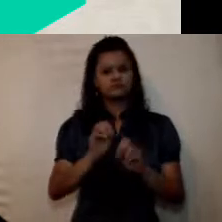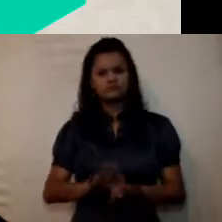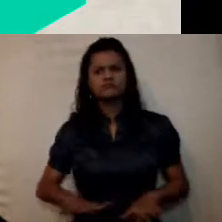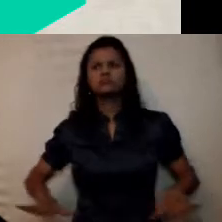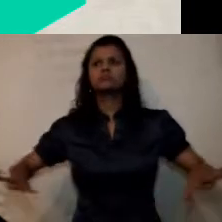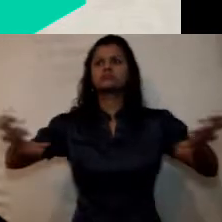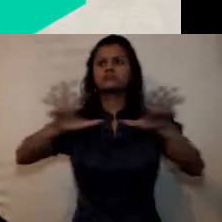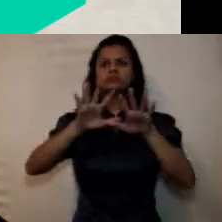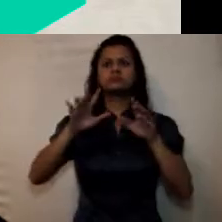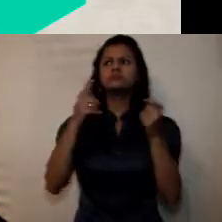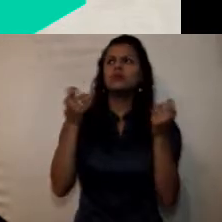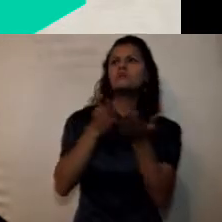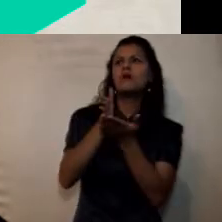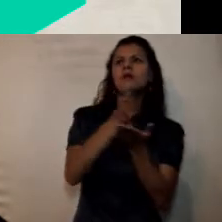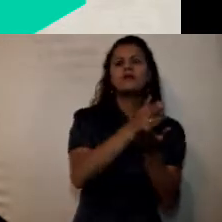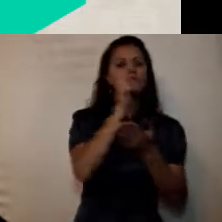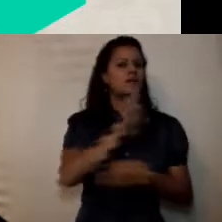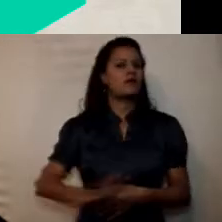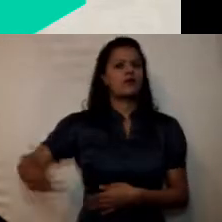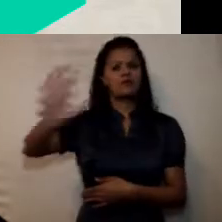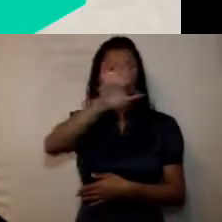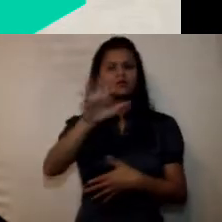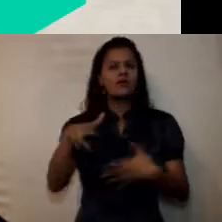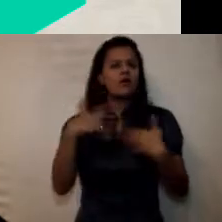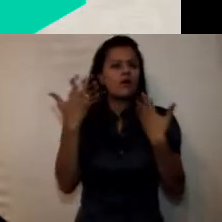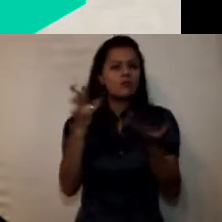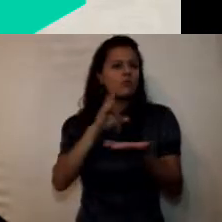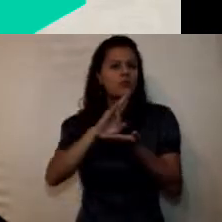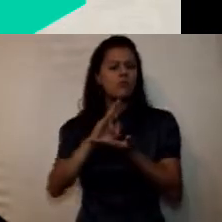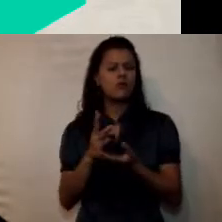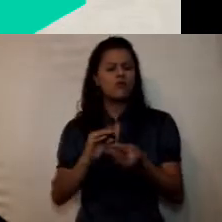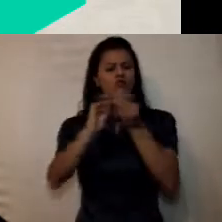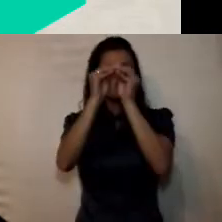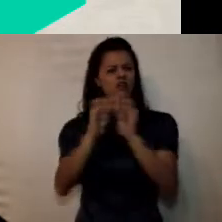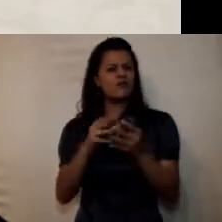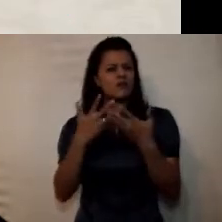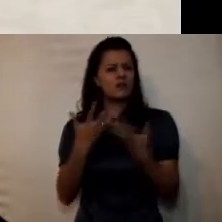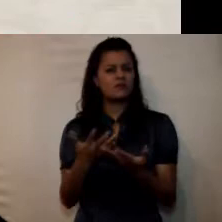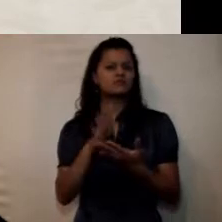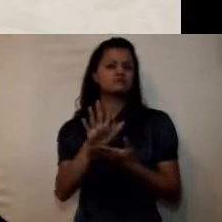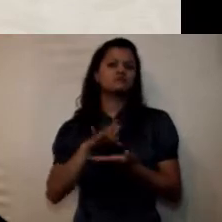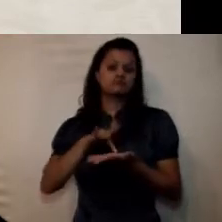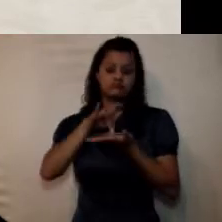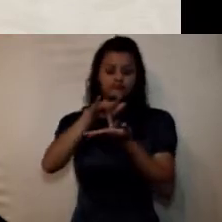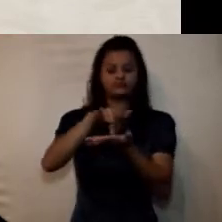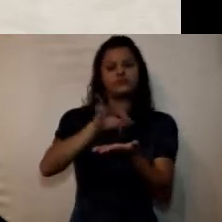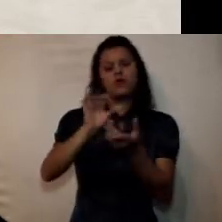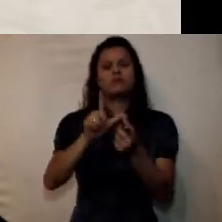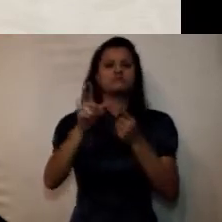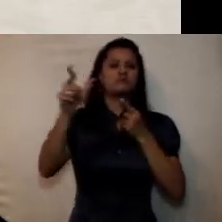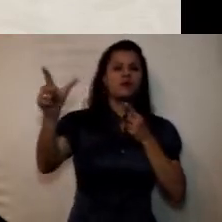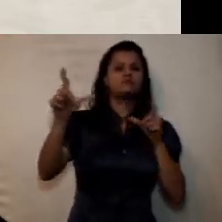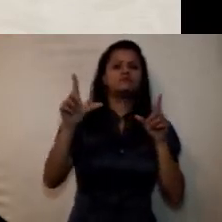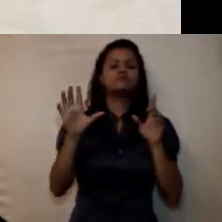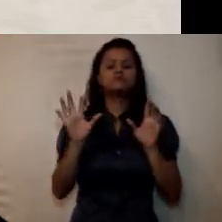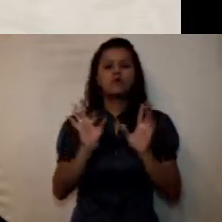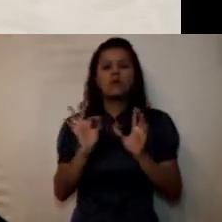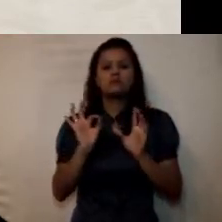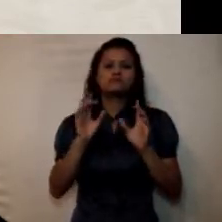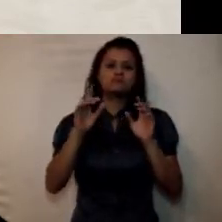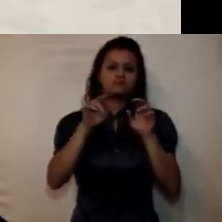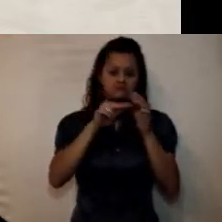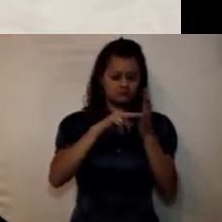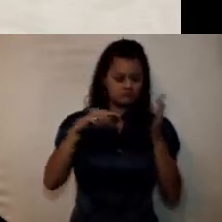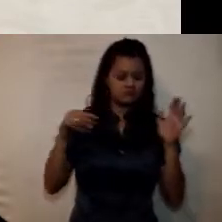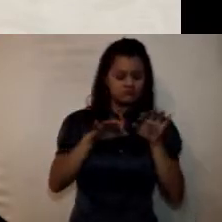oferta llega al nivel nacional mediante las modalidades presencial y distancia al año 2016 se